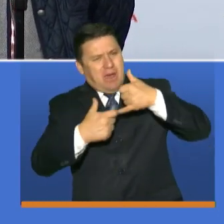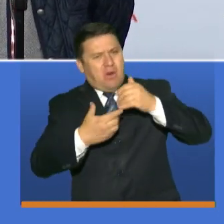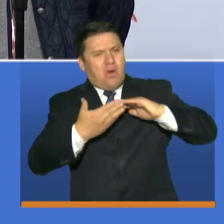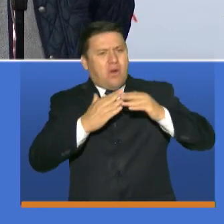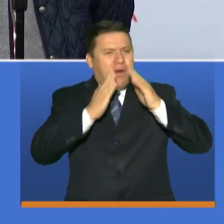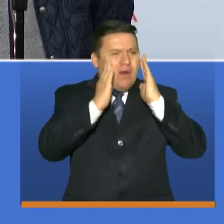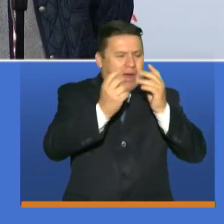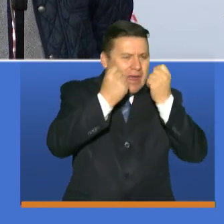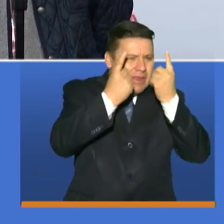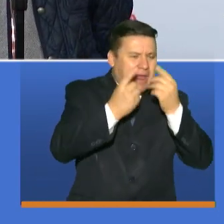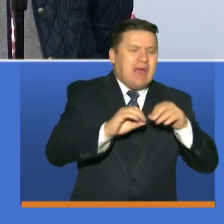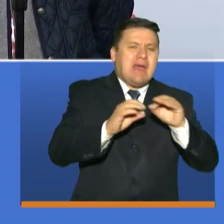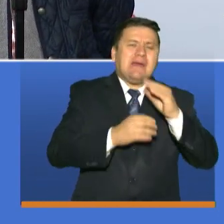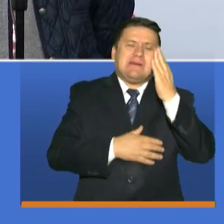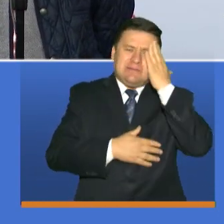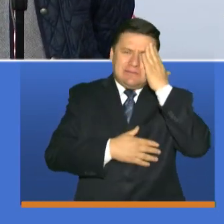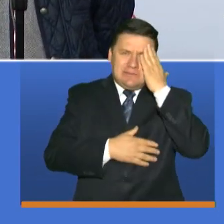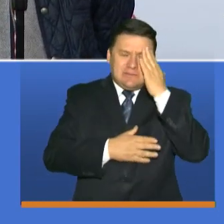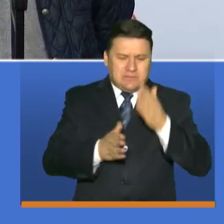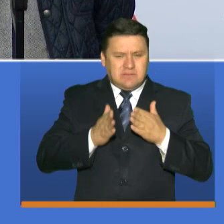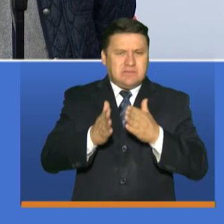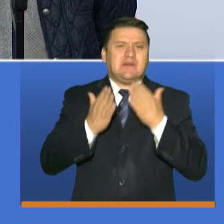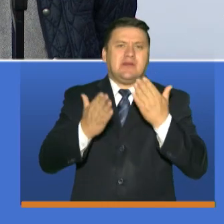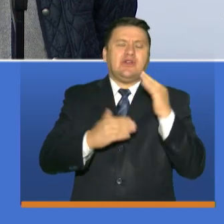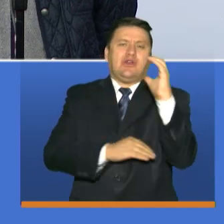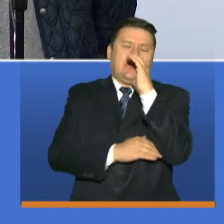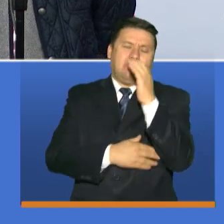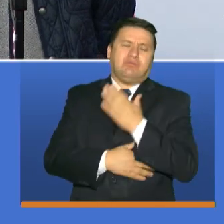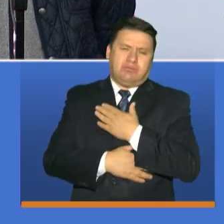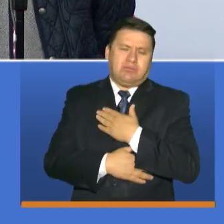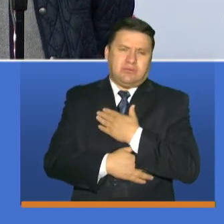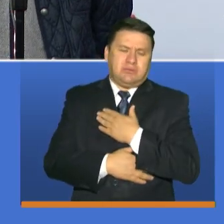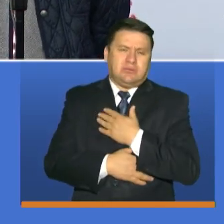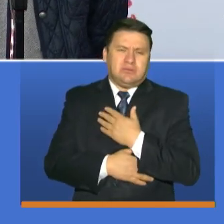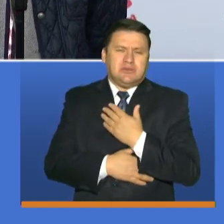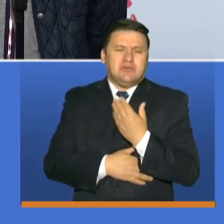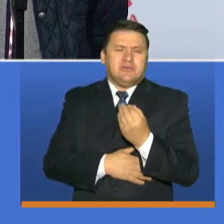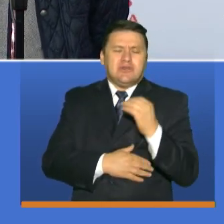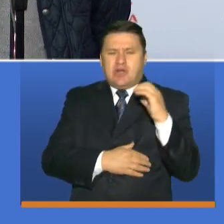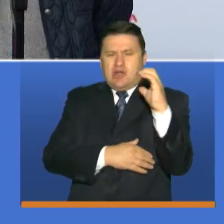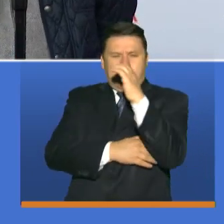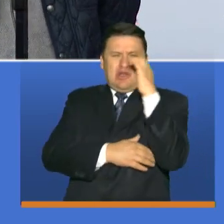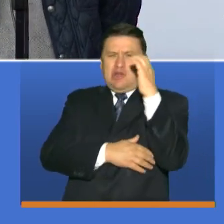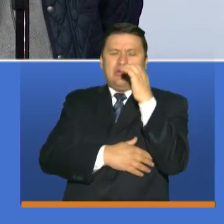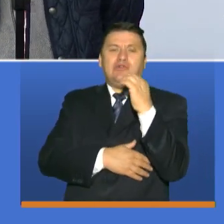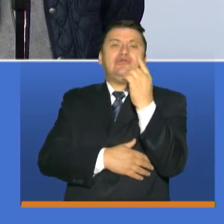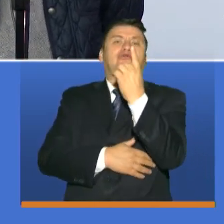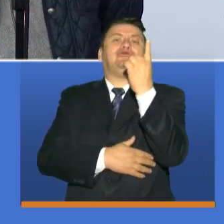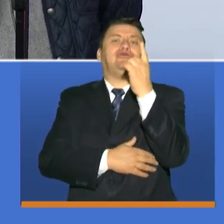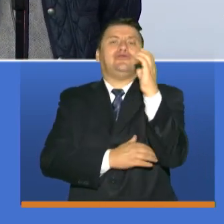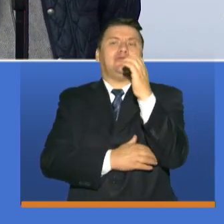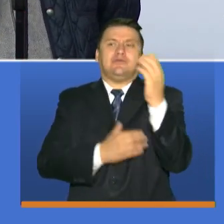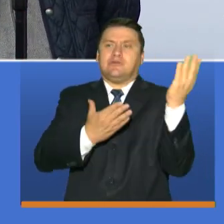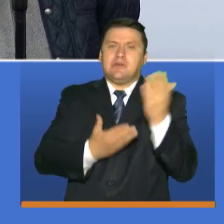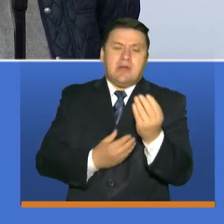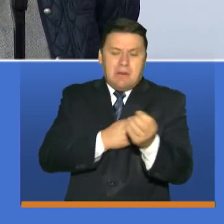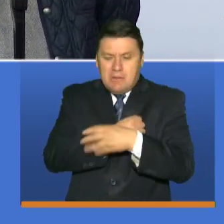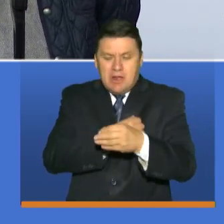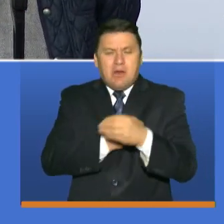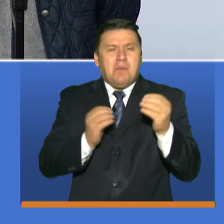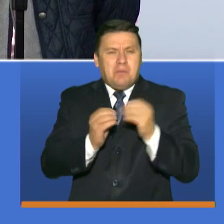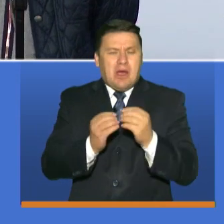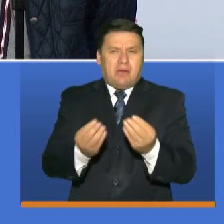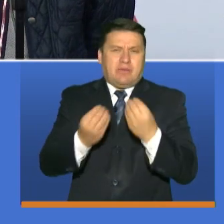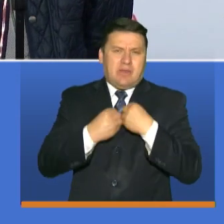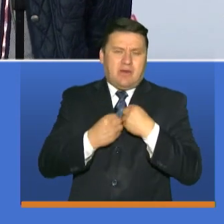comunidades, y saber que este camino es por el bien del país, y por el camino de muchos colombianos, que no solo directamente reciben mercados, sino tienen otros